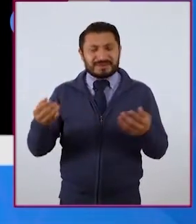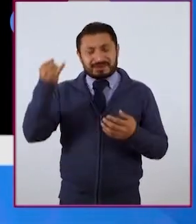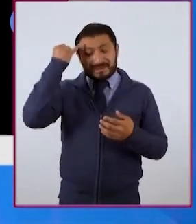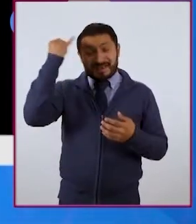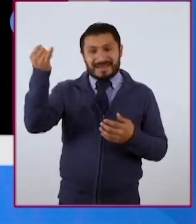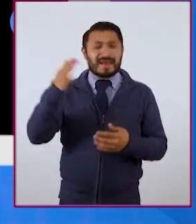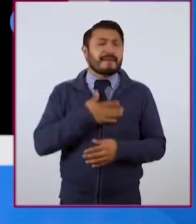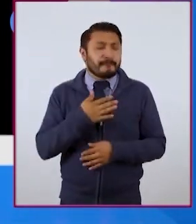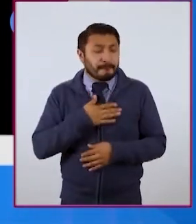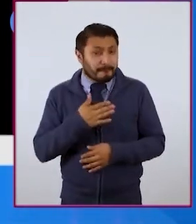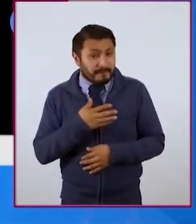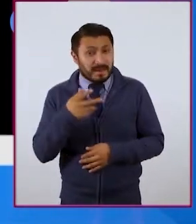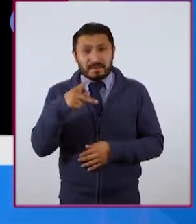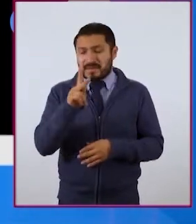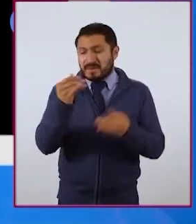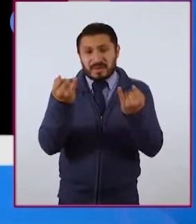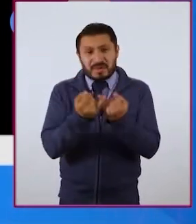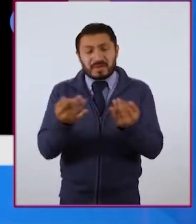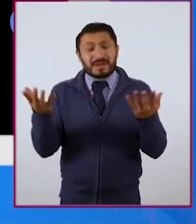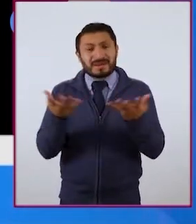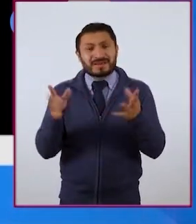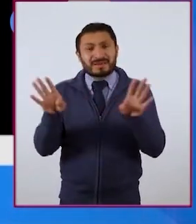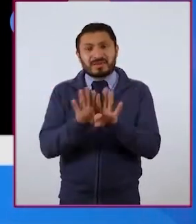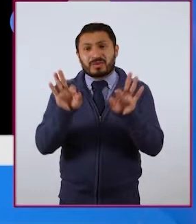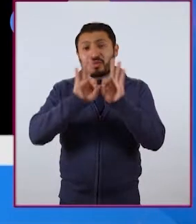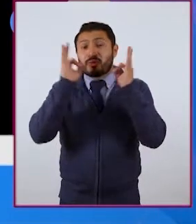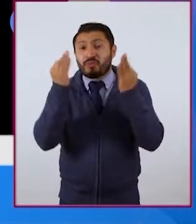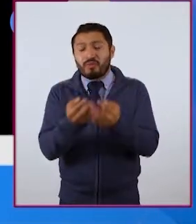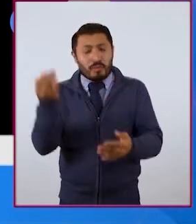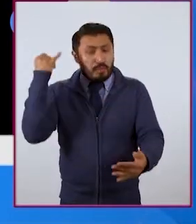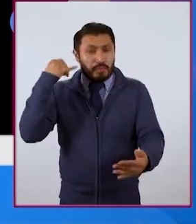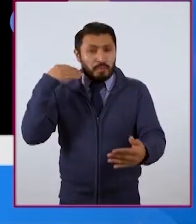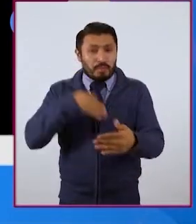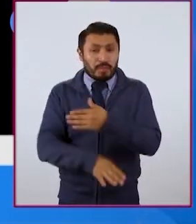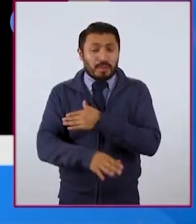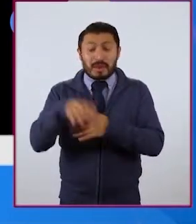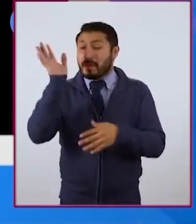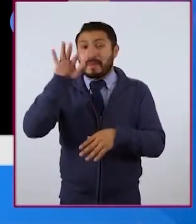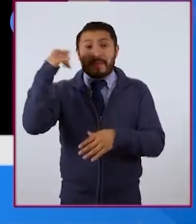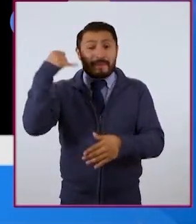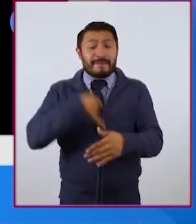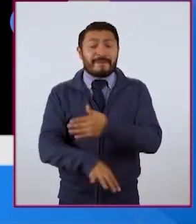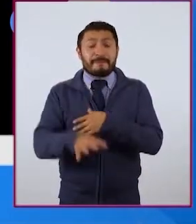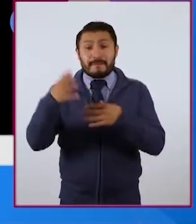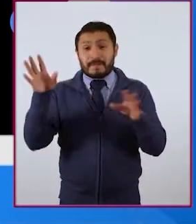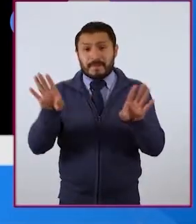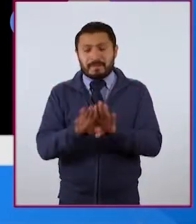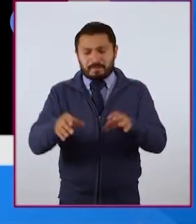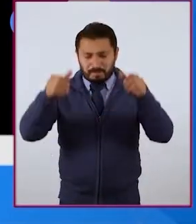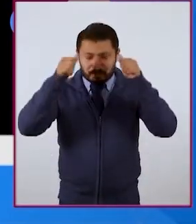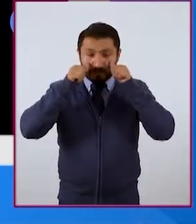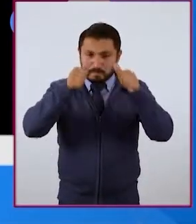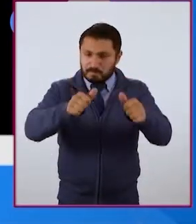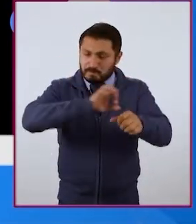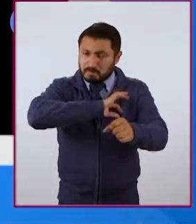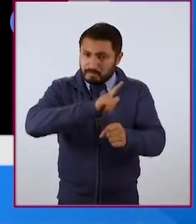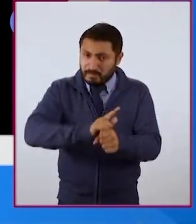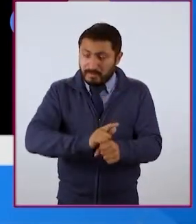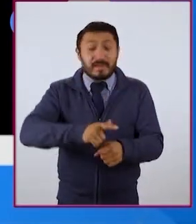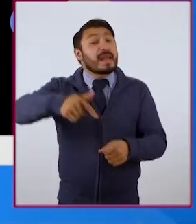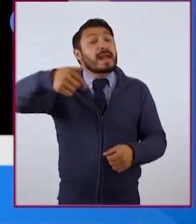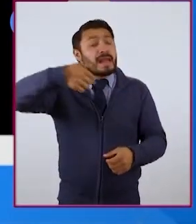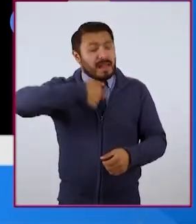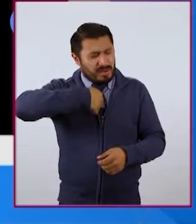ideas, pero también desarrollarlas de una manera profunda, como con una concentración especial? Ahí, por ejemplo, yo sí